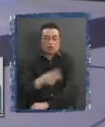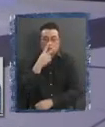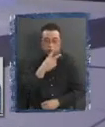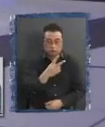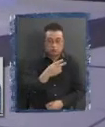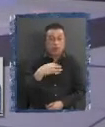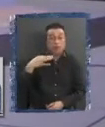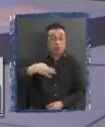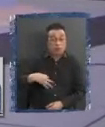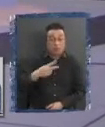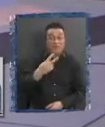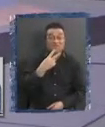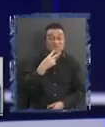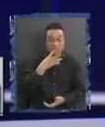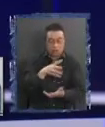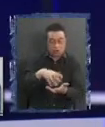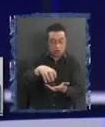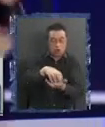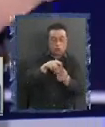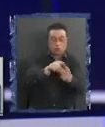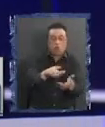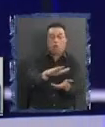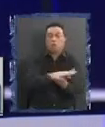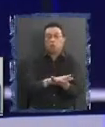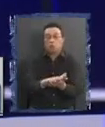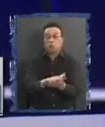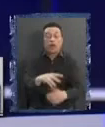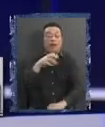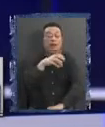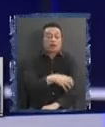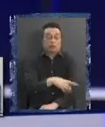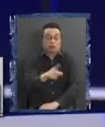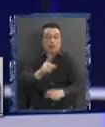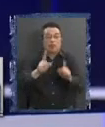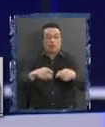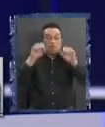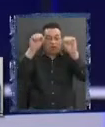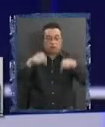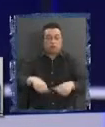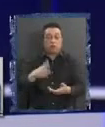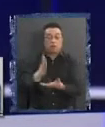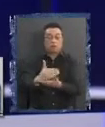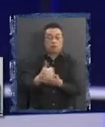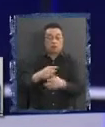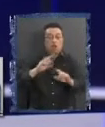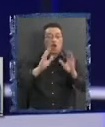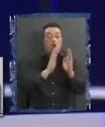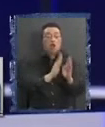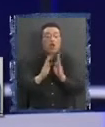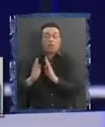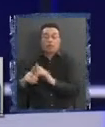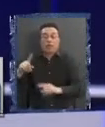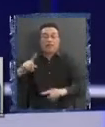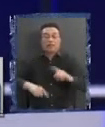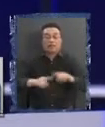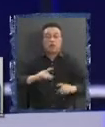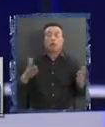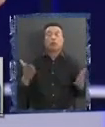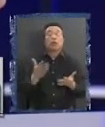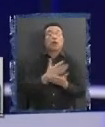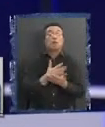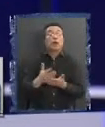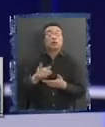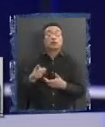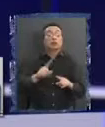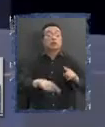vive en una determinada comuna, ¿no es cierto? Por ejemplo, la región tiene que aprobar el plan de ordenamiento territorial. ¿Qué pasa si en ese plan de ordenamiento territorial